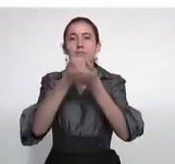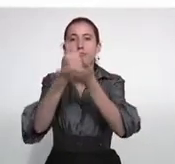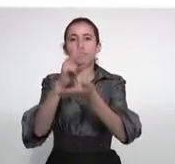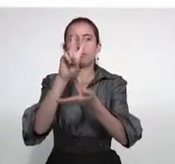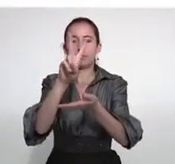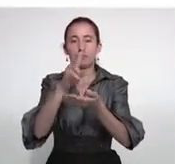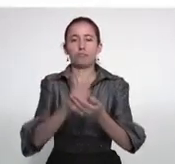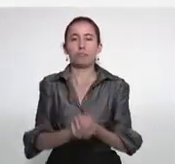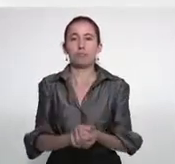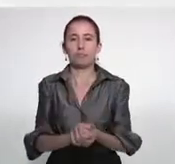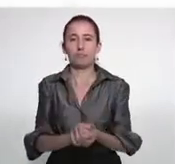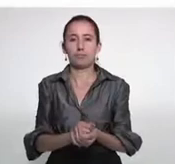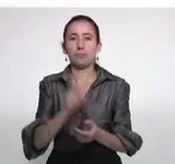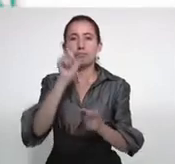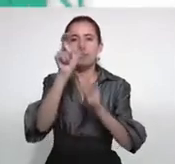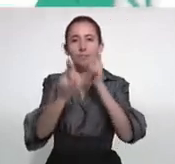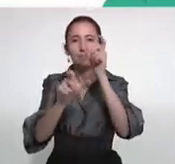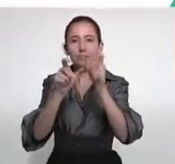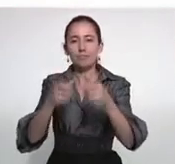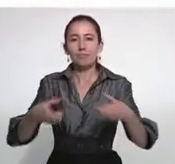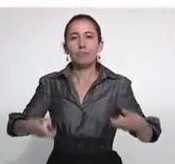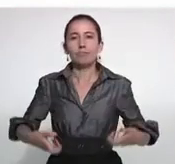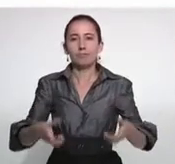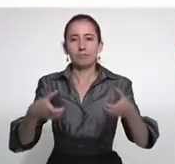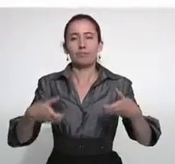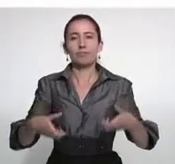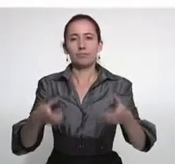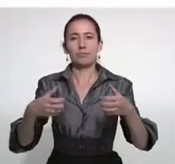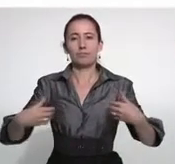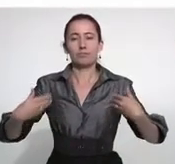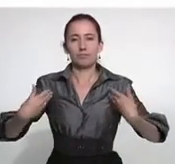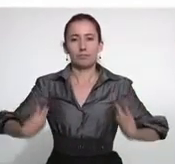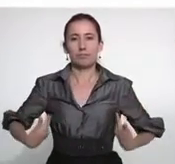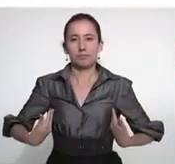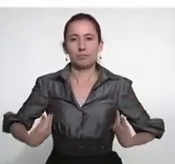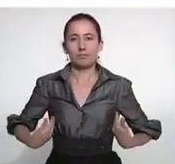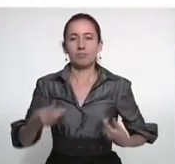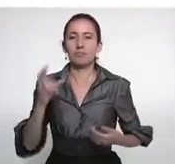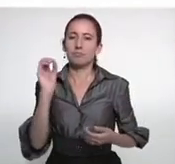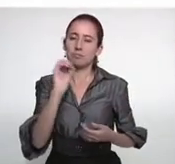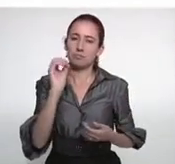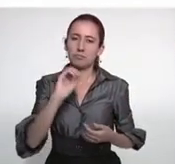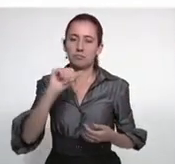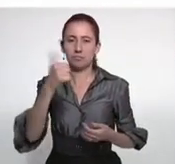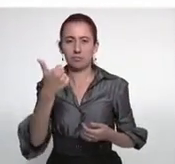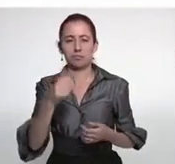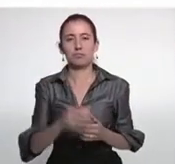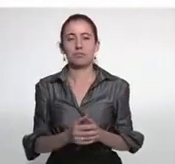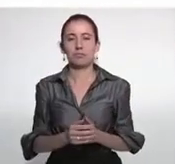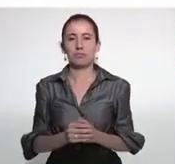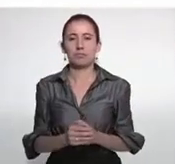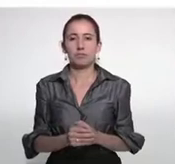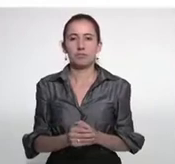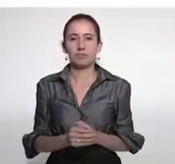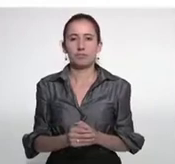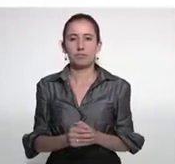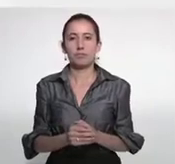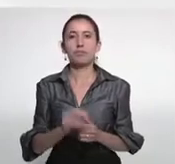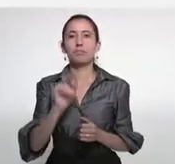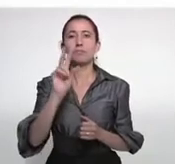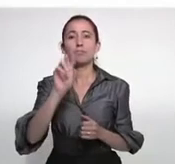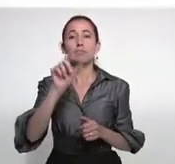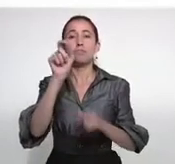ayuda de otra persona. Persona con discapacidad física que use muletas, prótesis u otras ayudas técnicas.